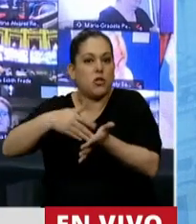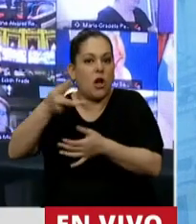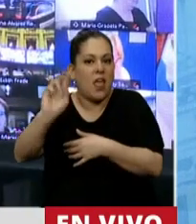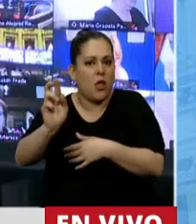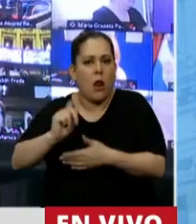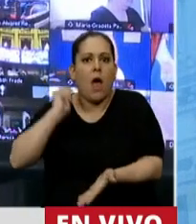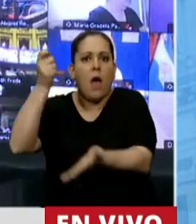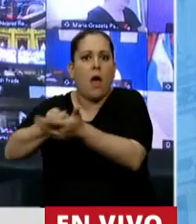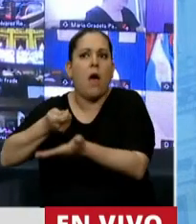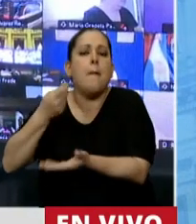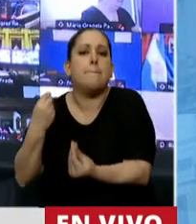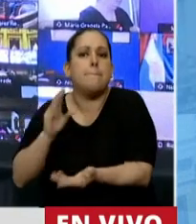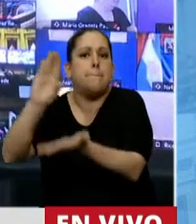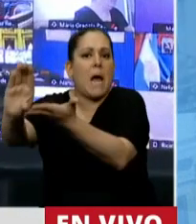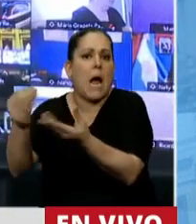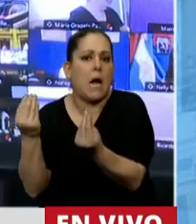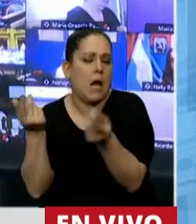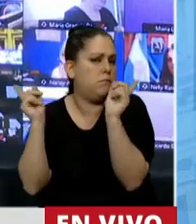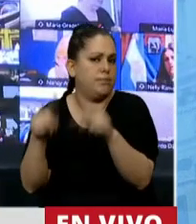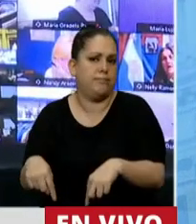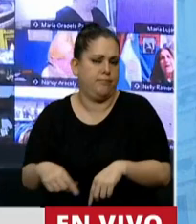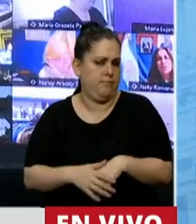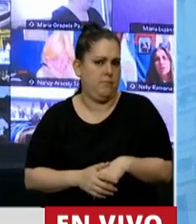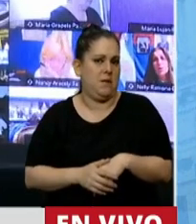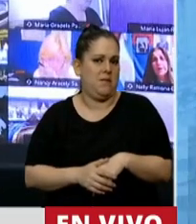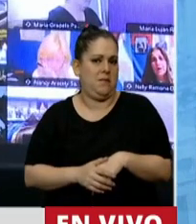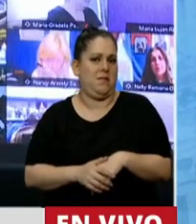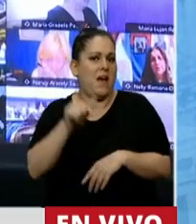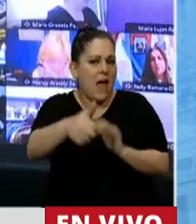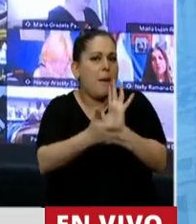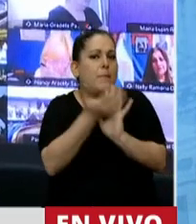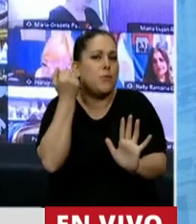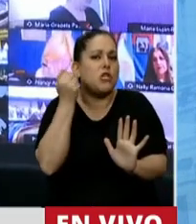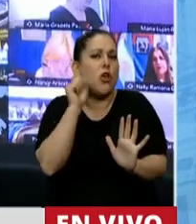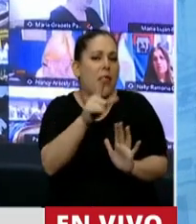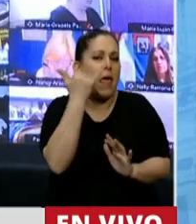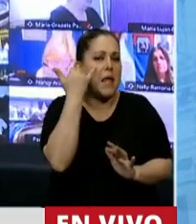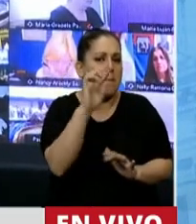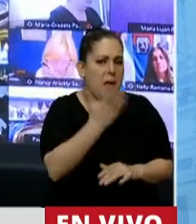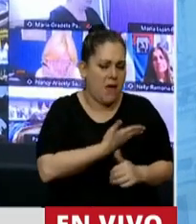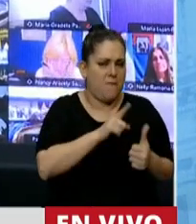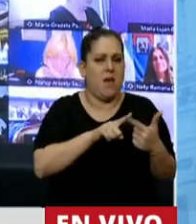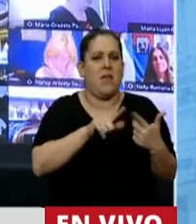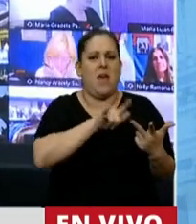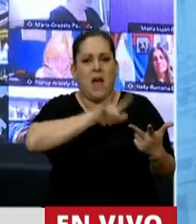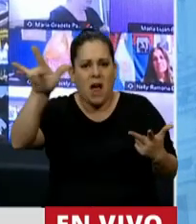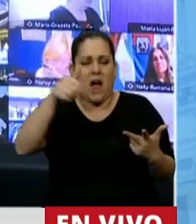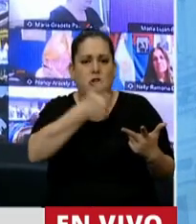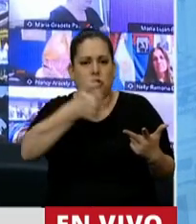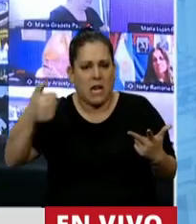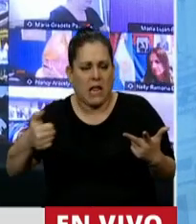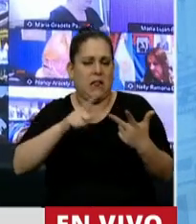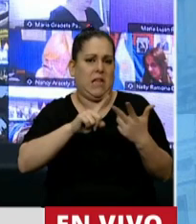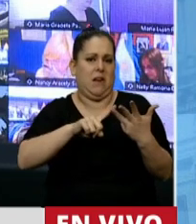en qué se invirtieron. Acá se aplaudió la expropiación de YPF, la expropiación de las líneas argentinas. Acá